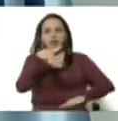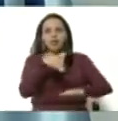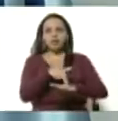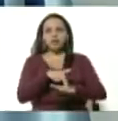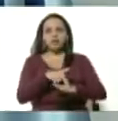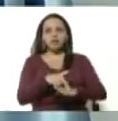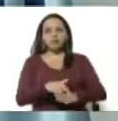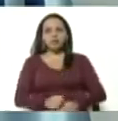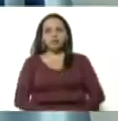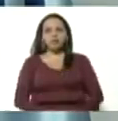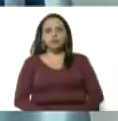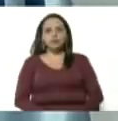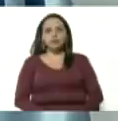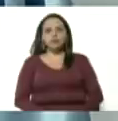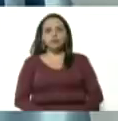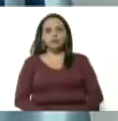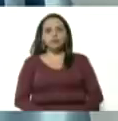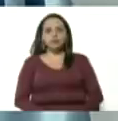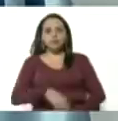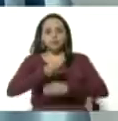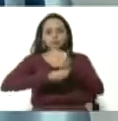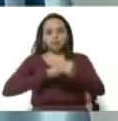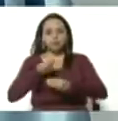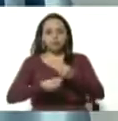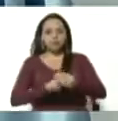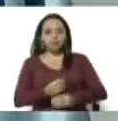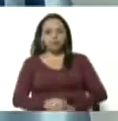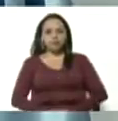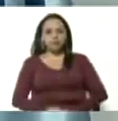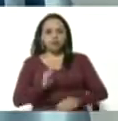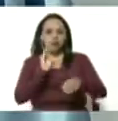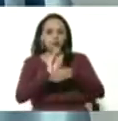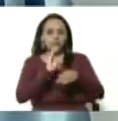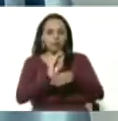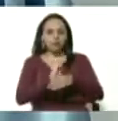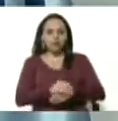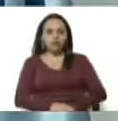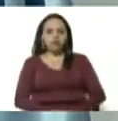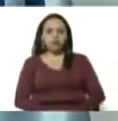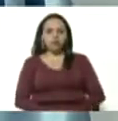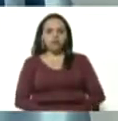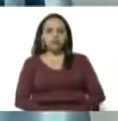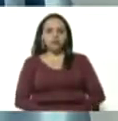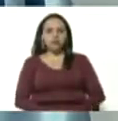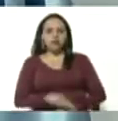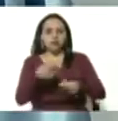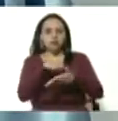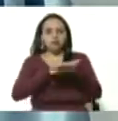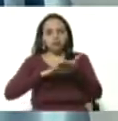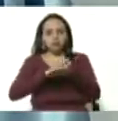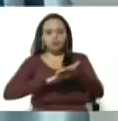para acometerlos, para prevenir, para curar